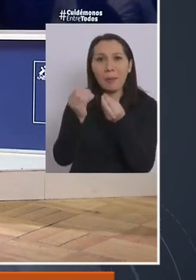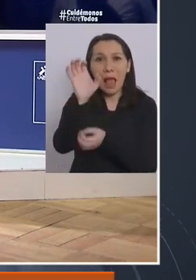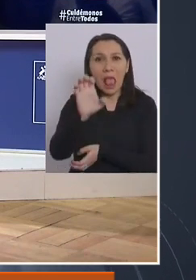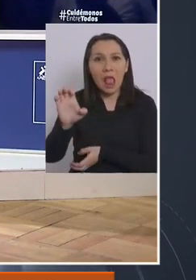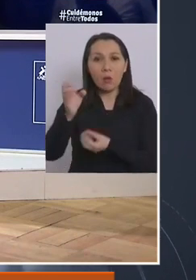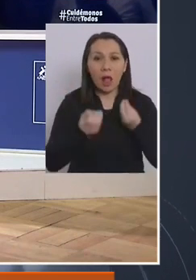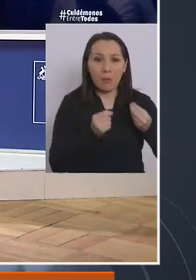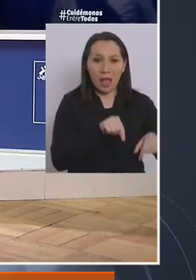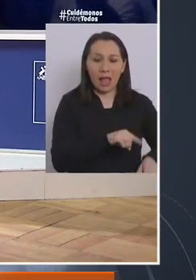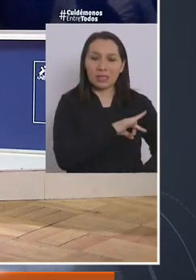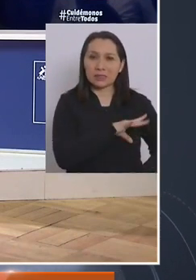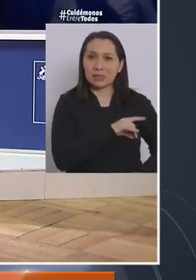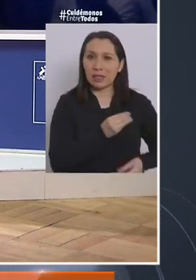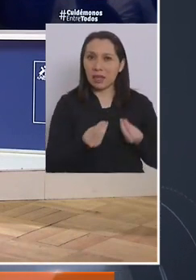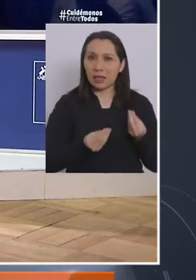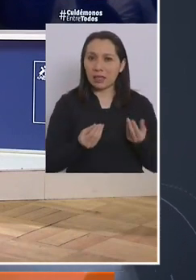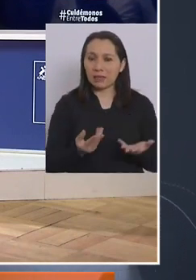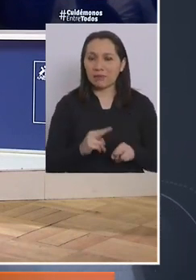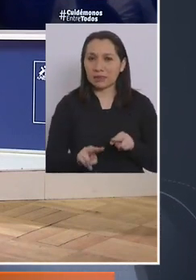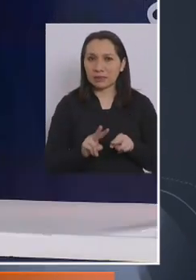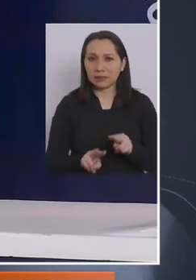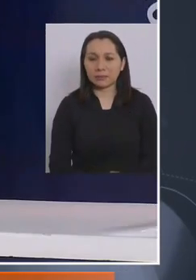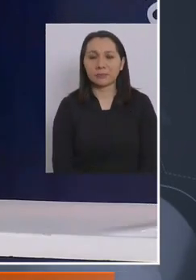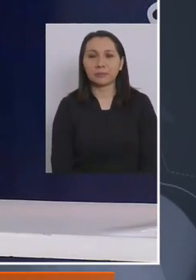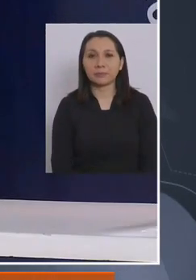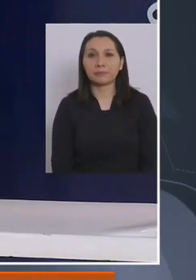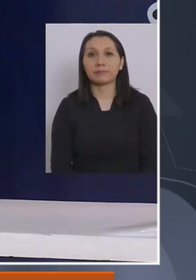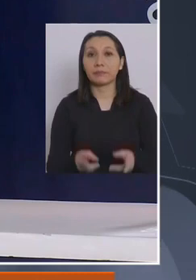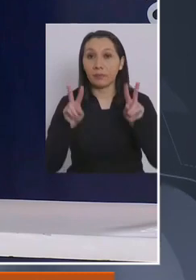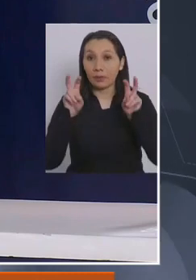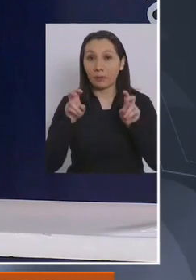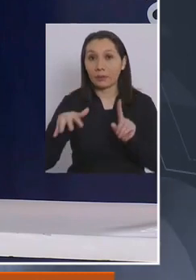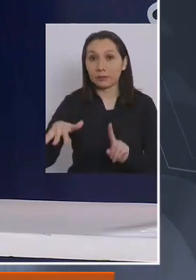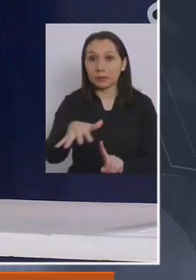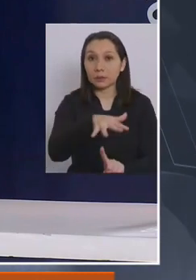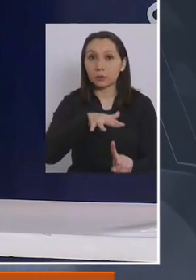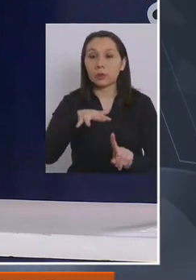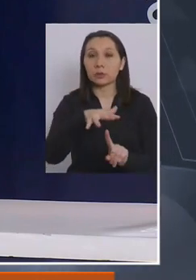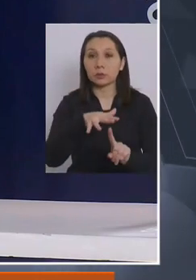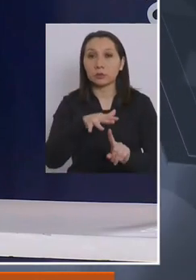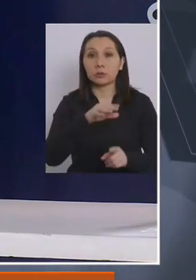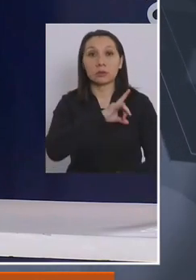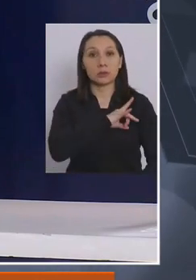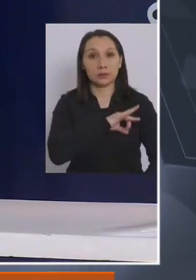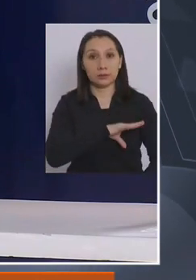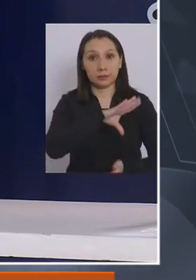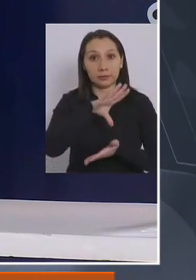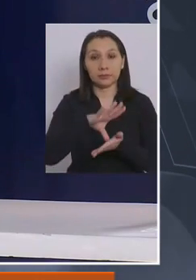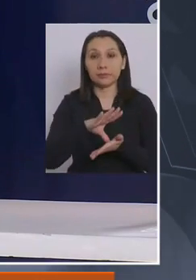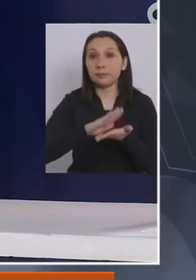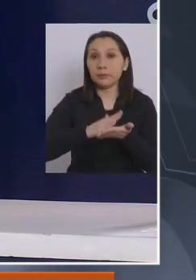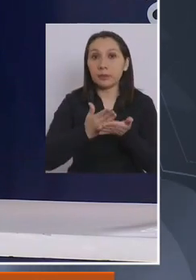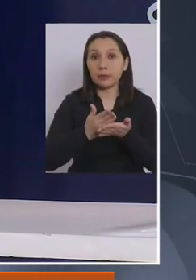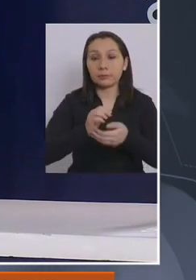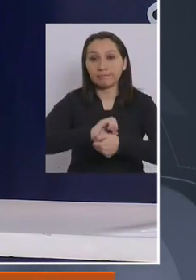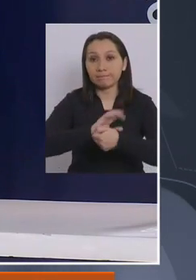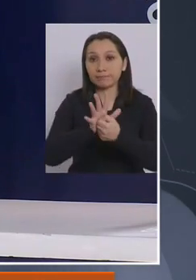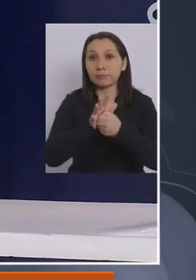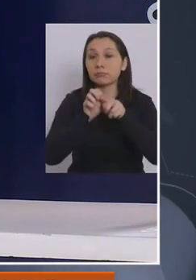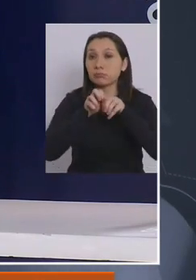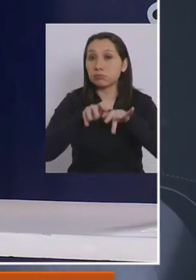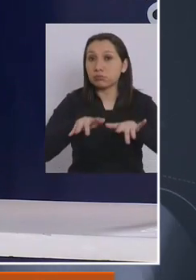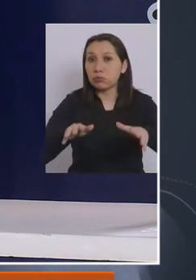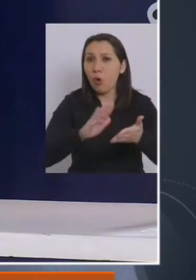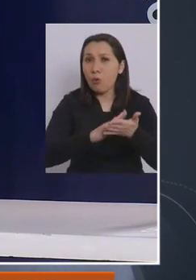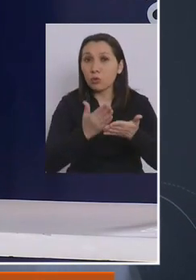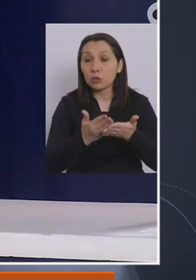¿qué es lo que va a suceder acá en nuestro país? Bueno, con respecto a la situación de nuestro país y la evolución de la pandemia, quiero